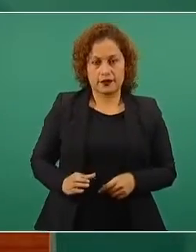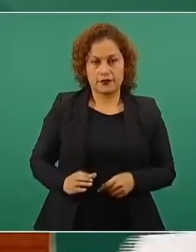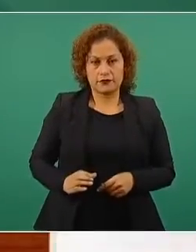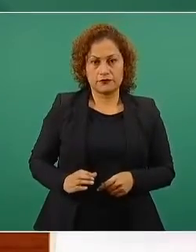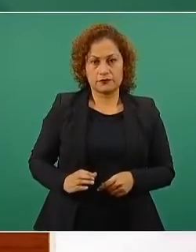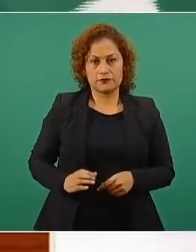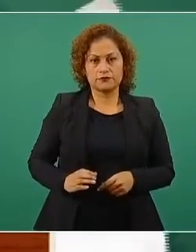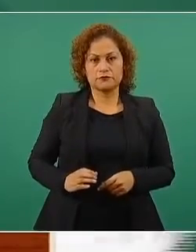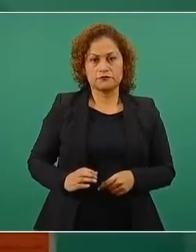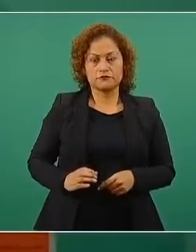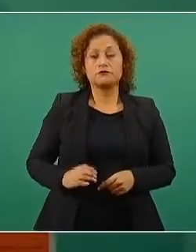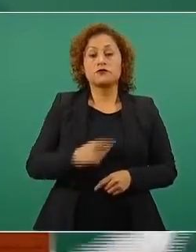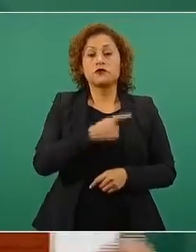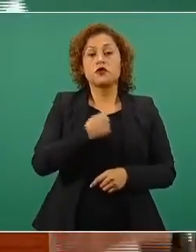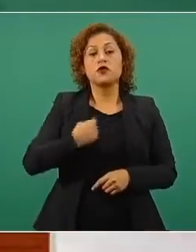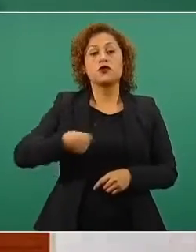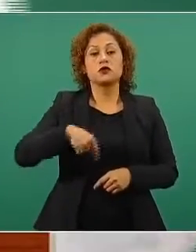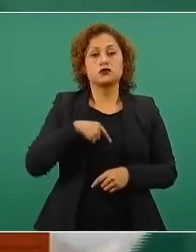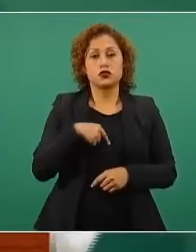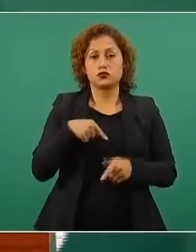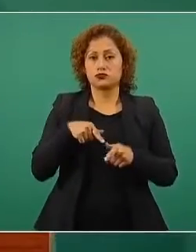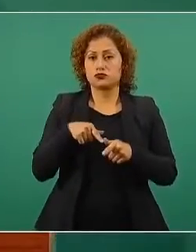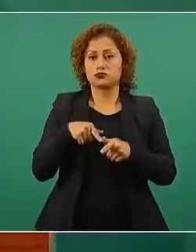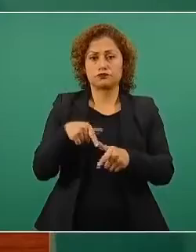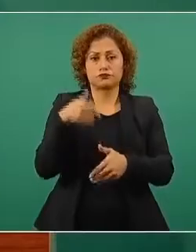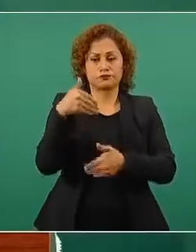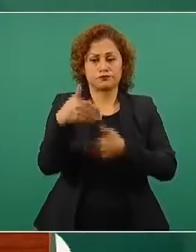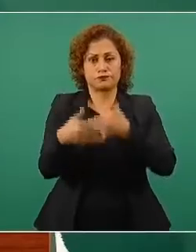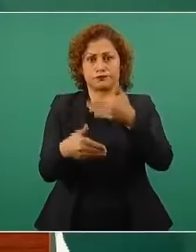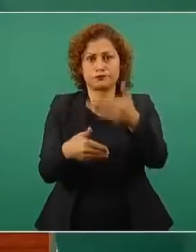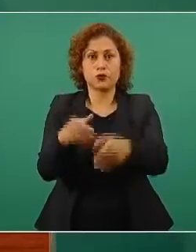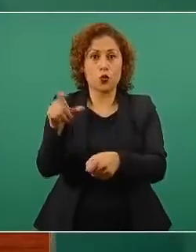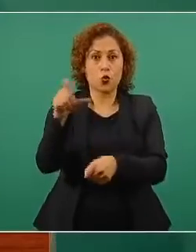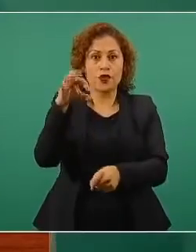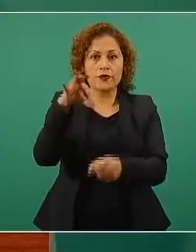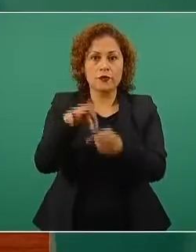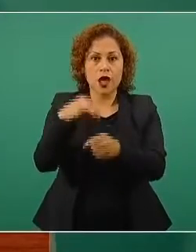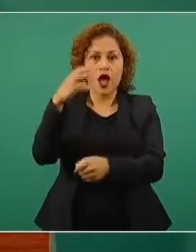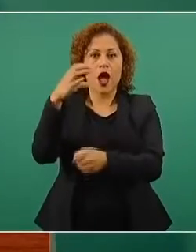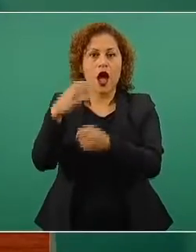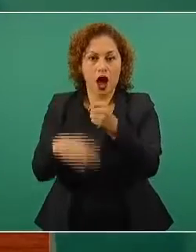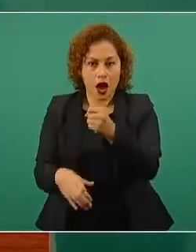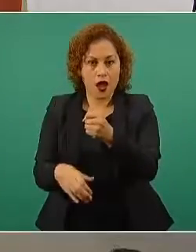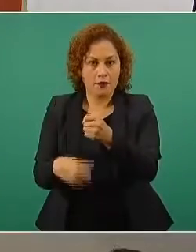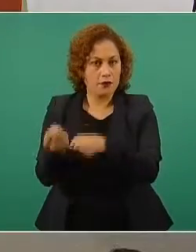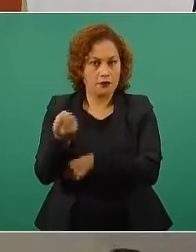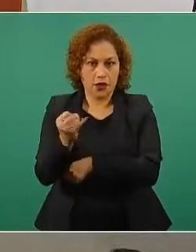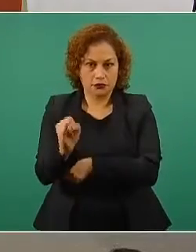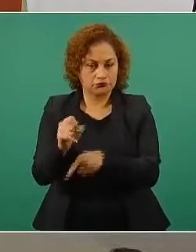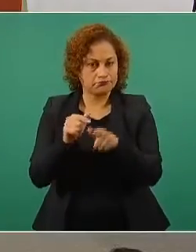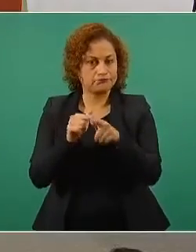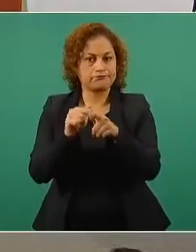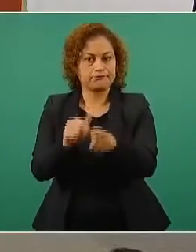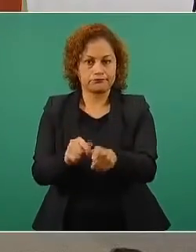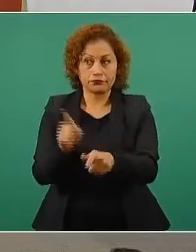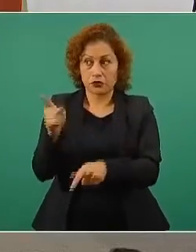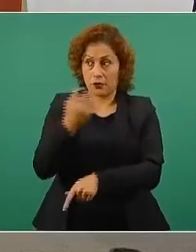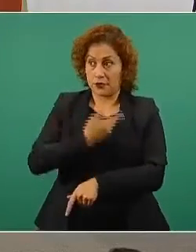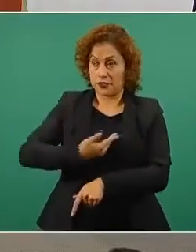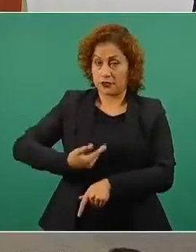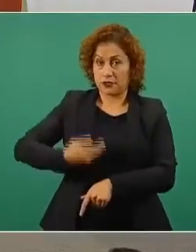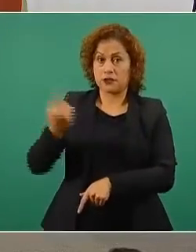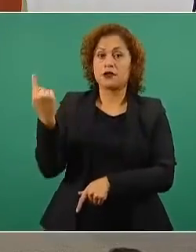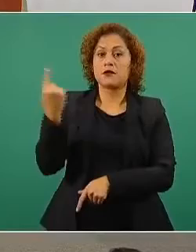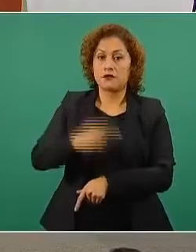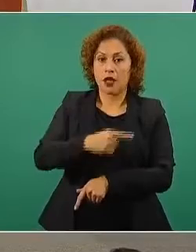conclusión del proceso electoral, como nos ha instruido el señor presidente, porque el propósito es